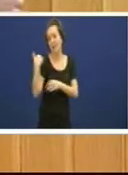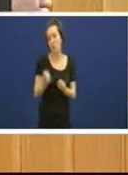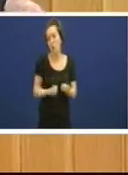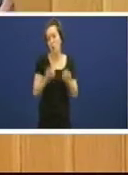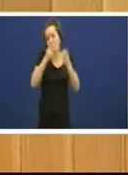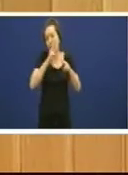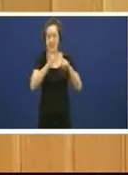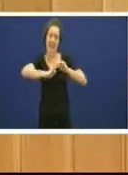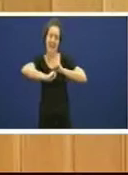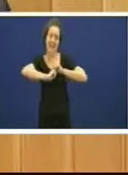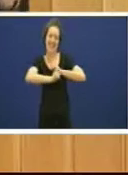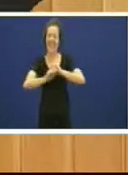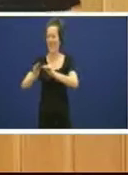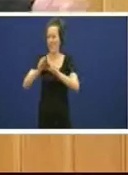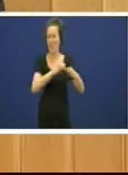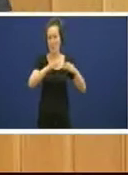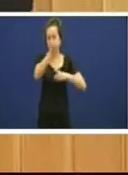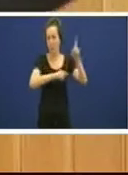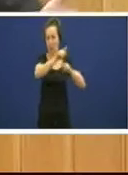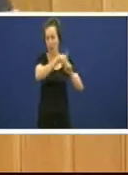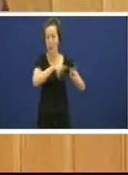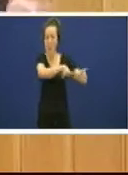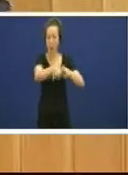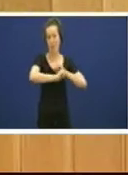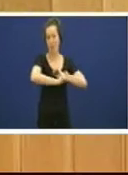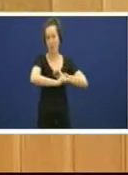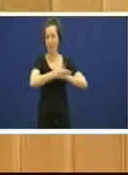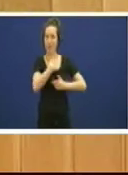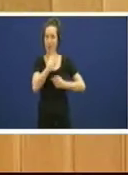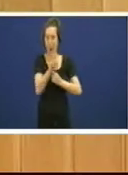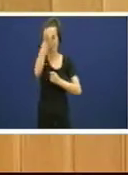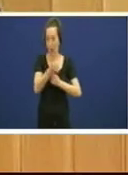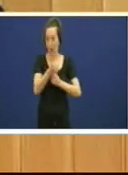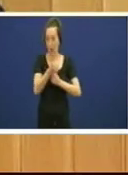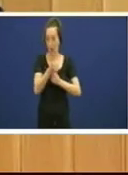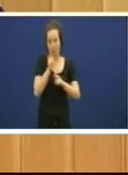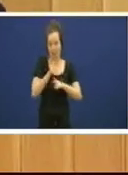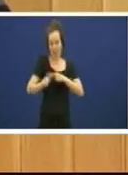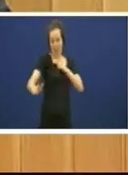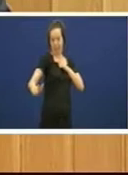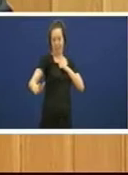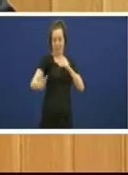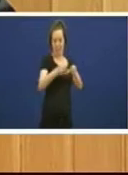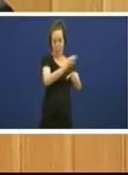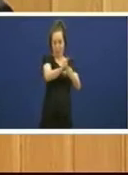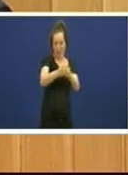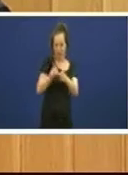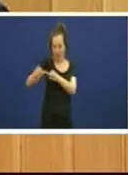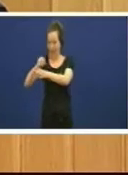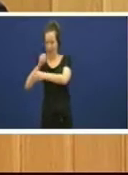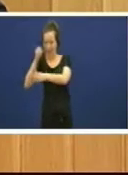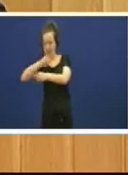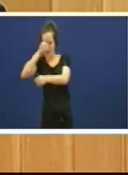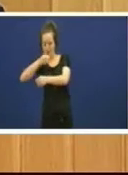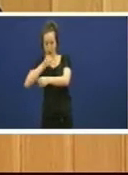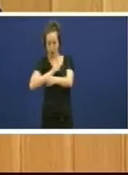estrategia nova do bloque pois agora distanciarse tanto do PSOE e do PP e polo tanto calquer problema que hai